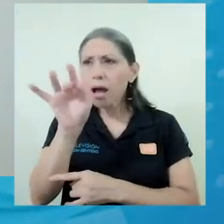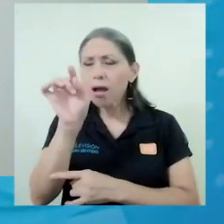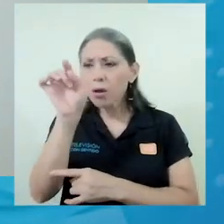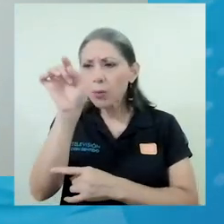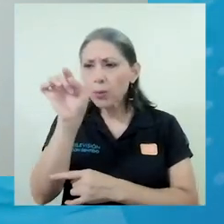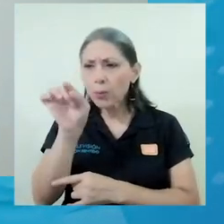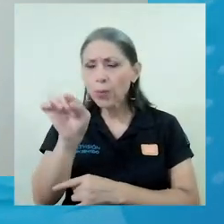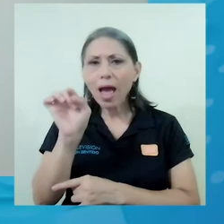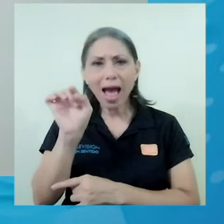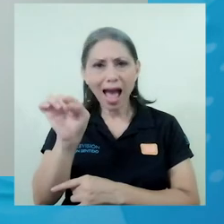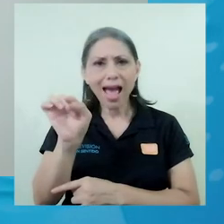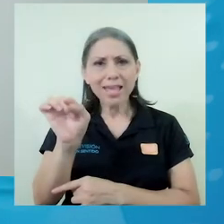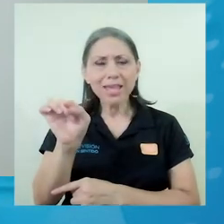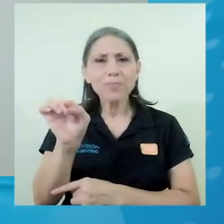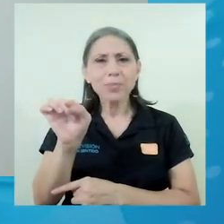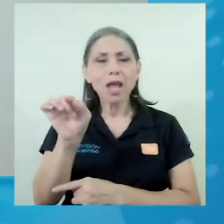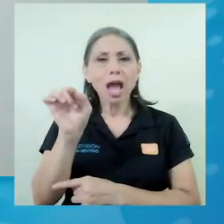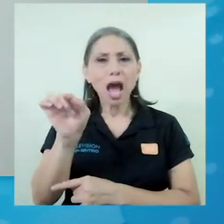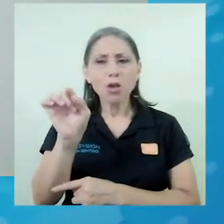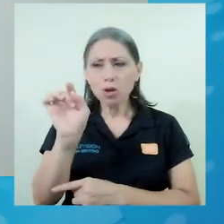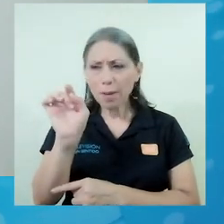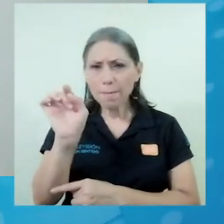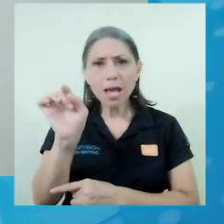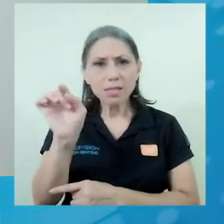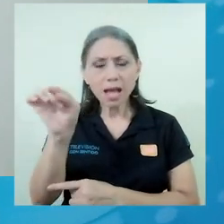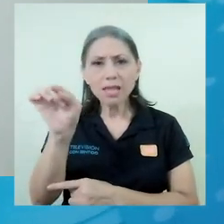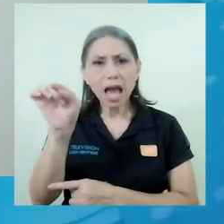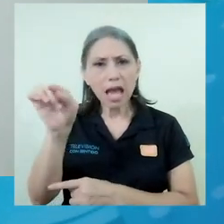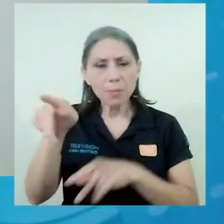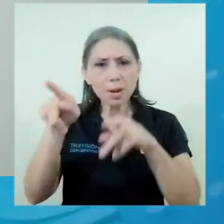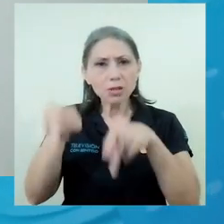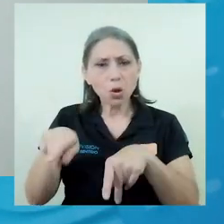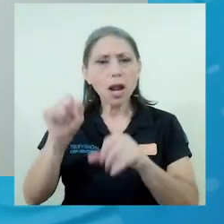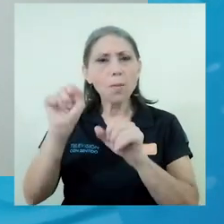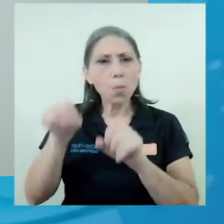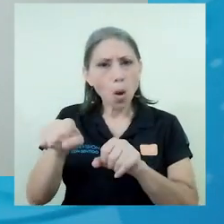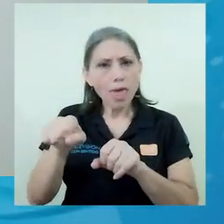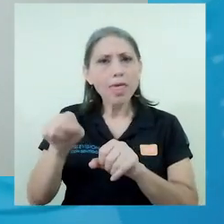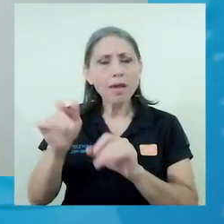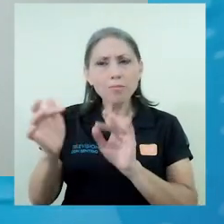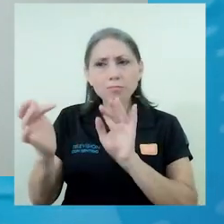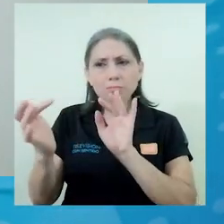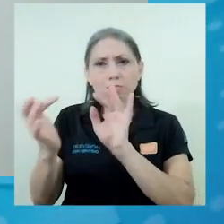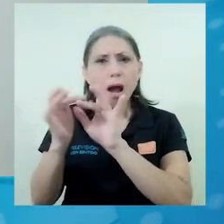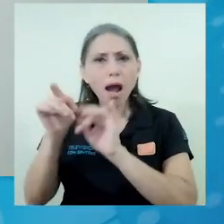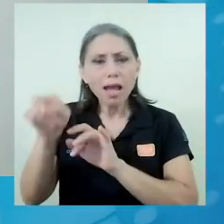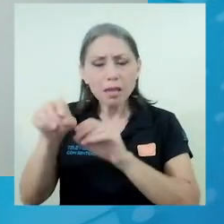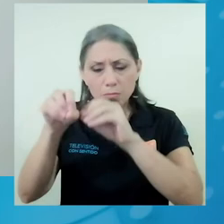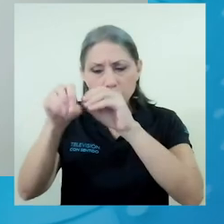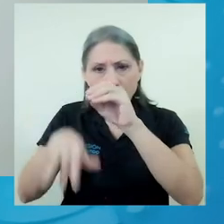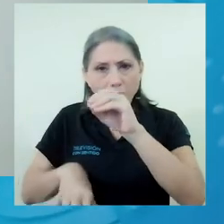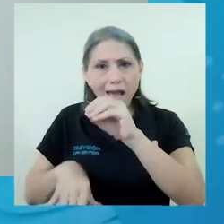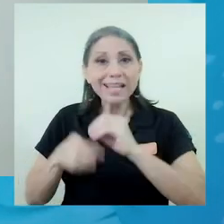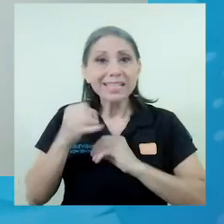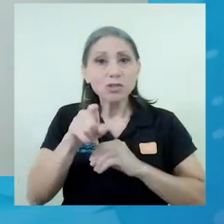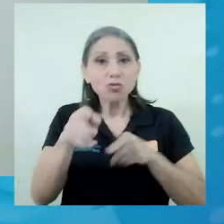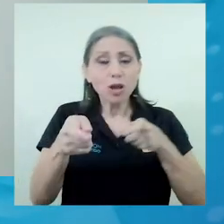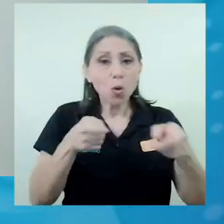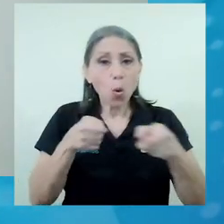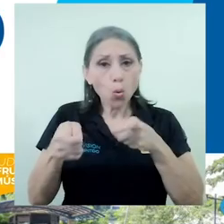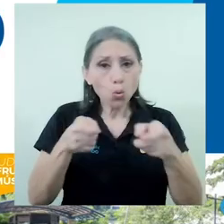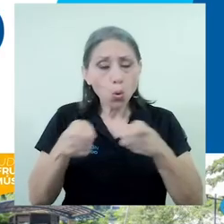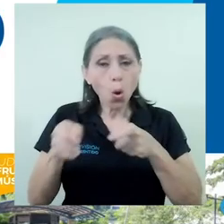la página de la OBS, donde la persona puede ingresar y si tiene su control mes a mes con nosotros,